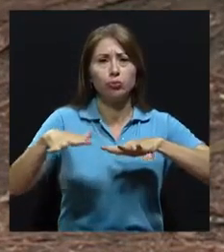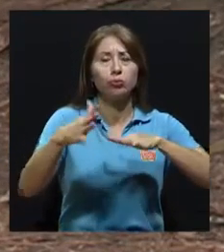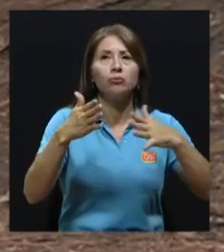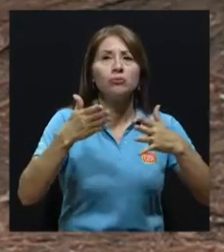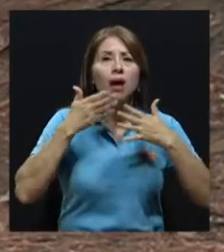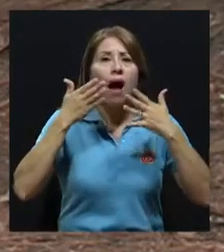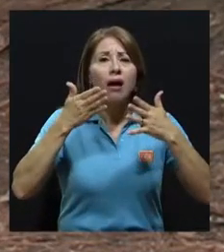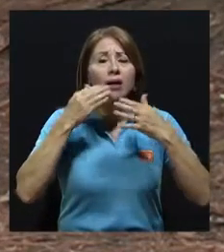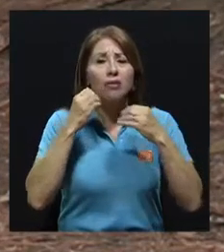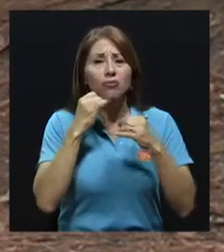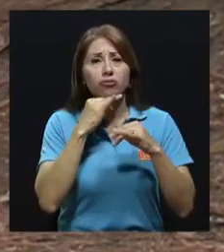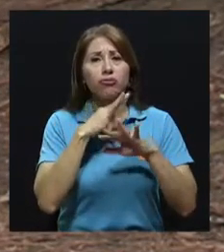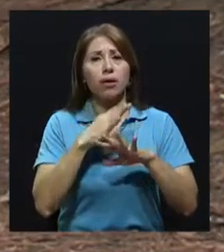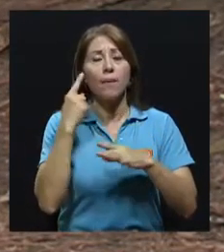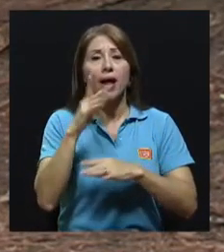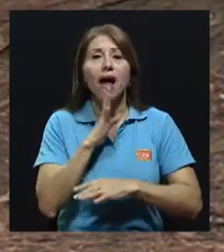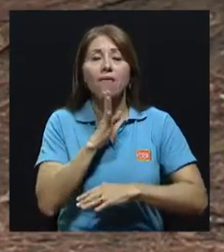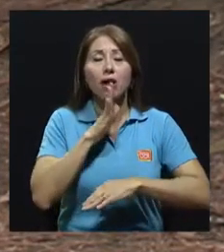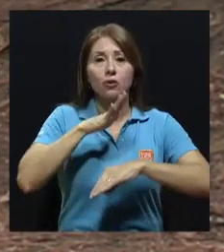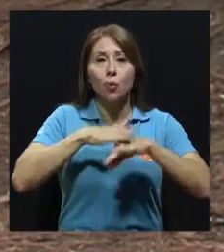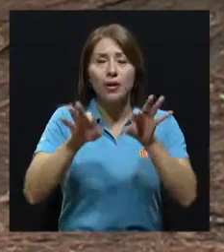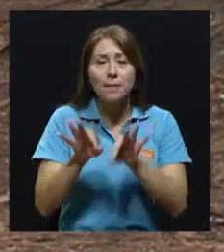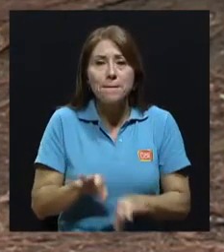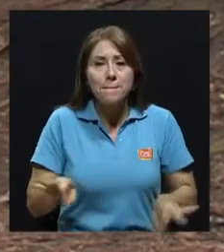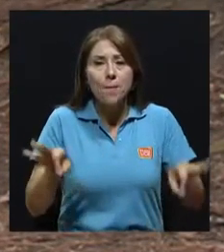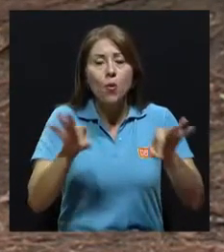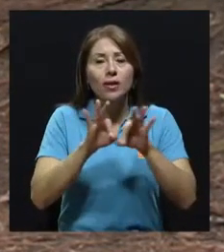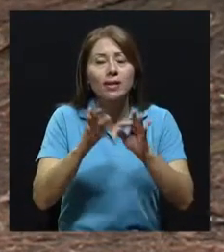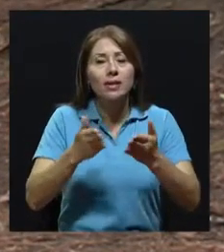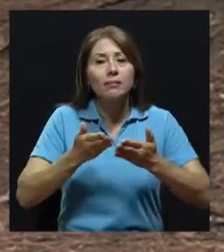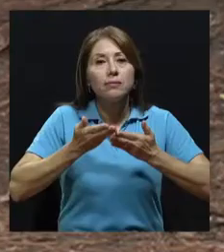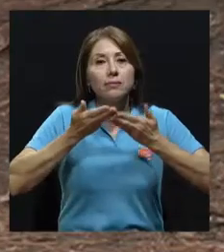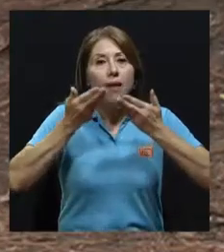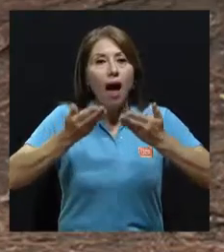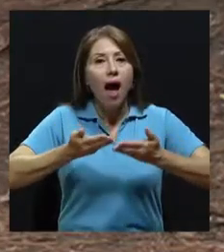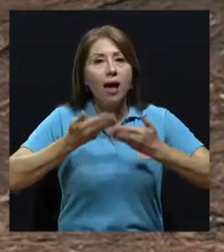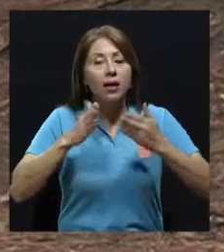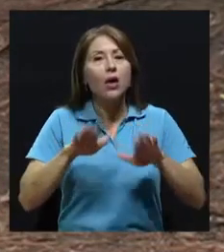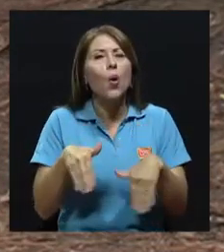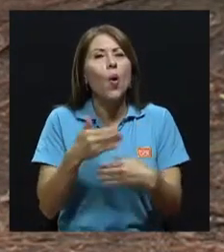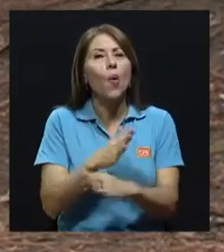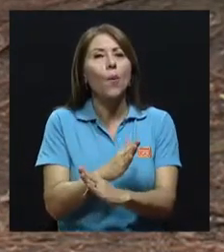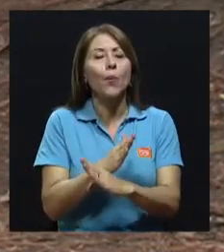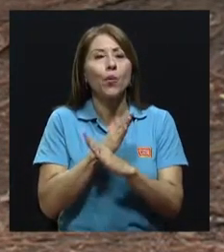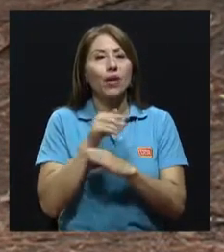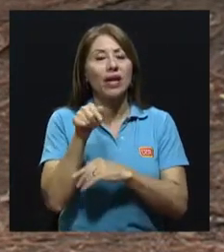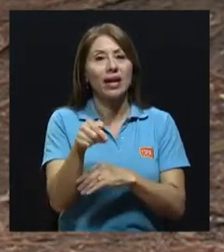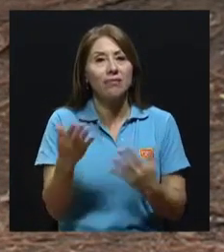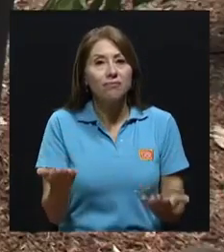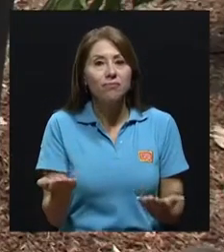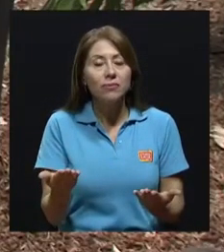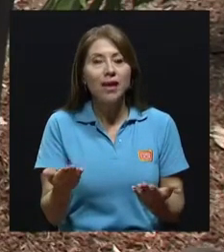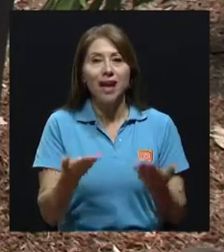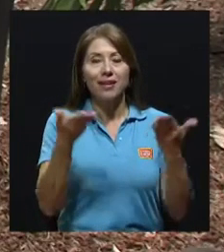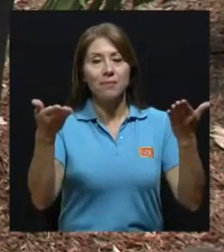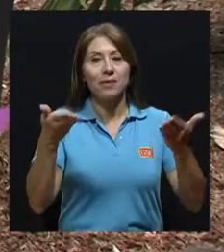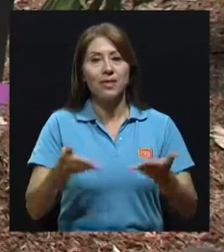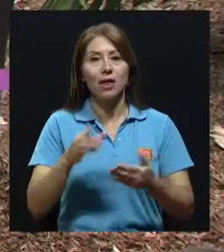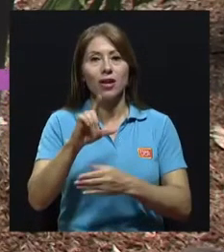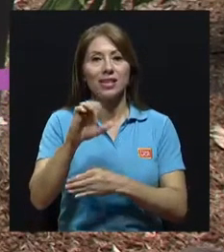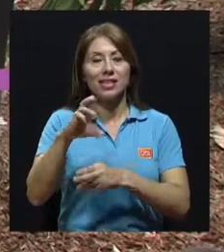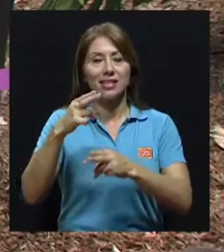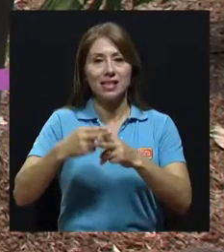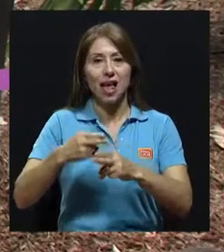también nuestro aire. Y para conversar de la importancia del aire, de cómo proteger este recurso tan, tan vital, contamos con la